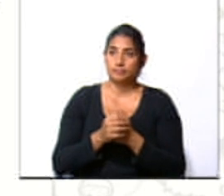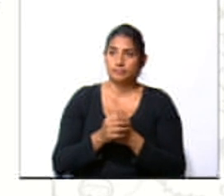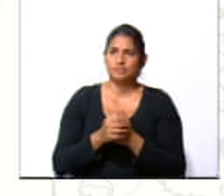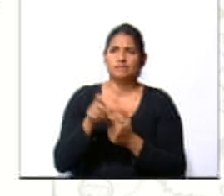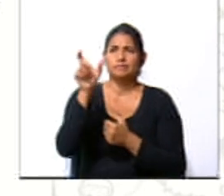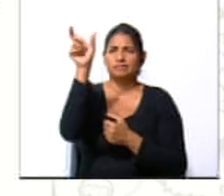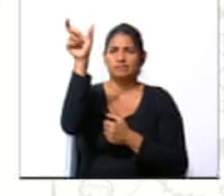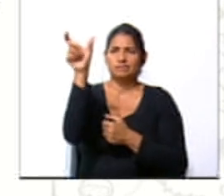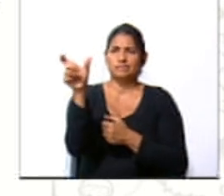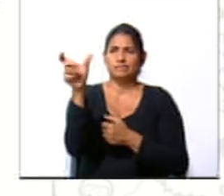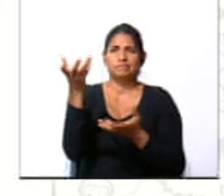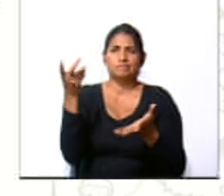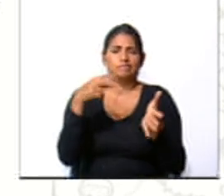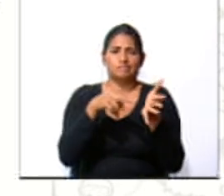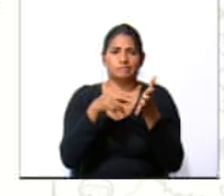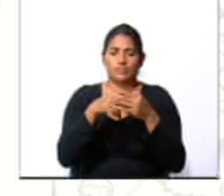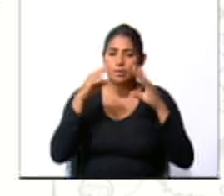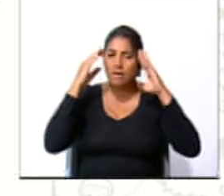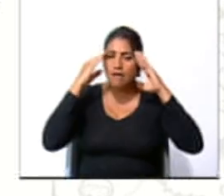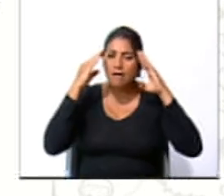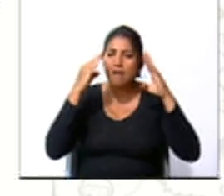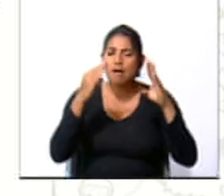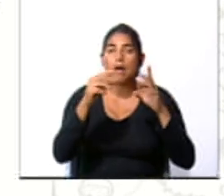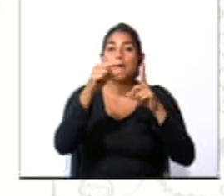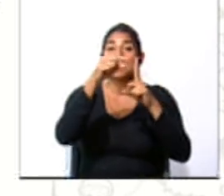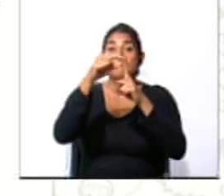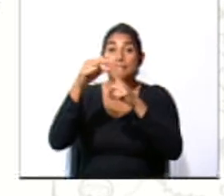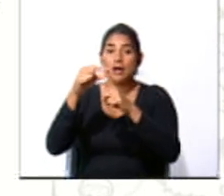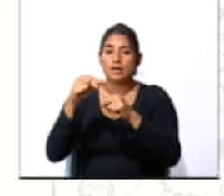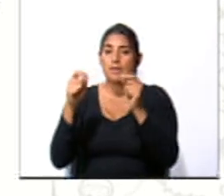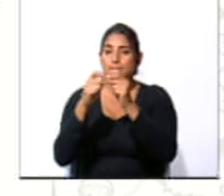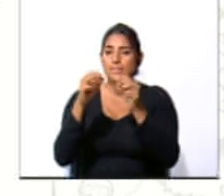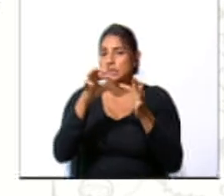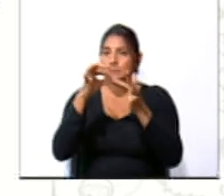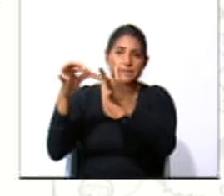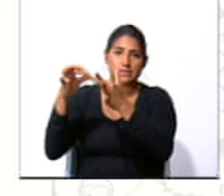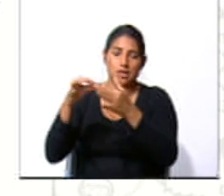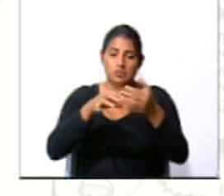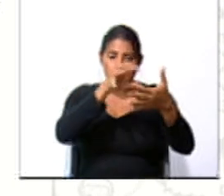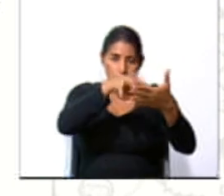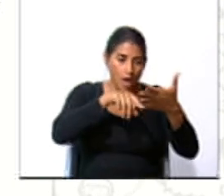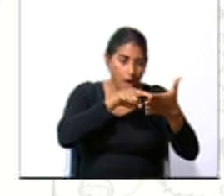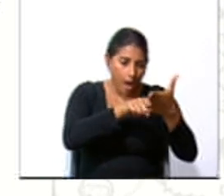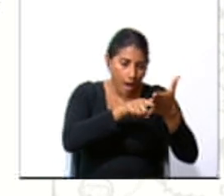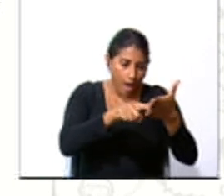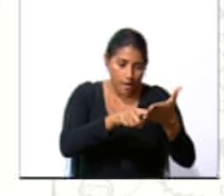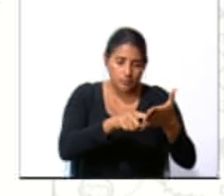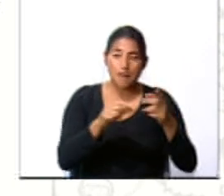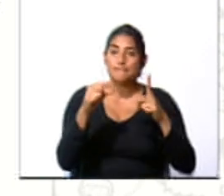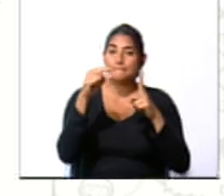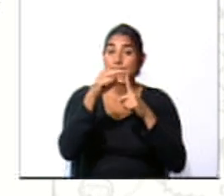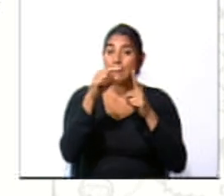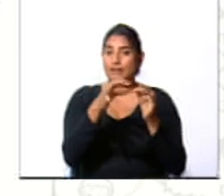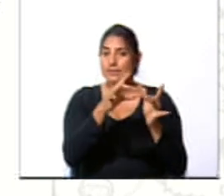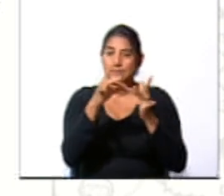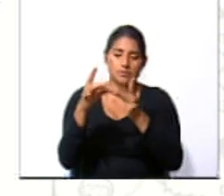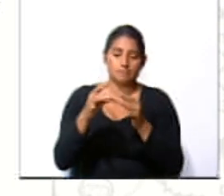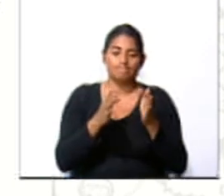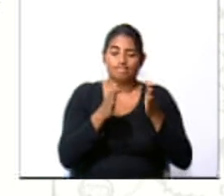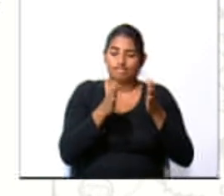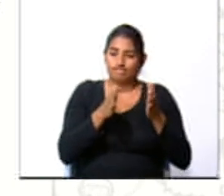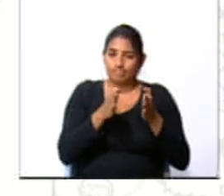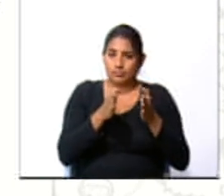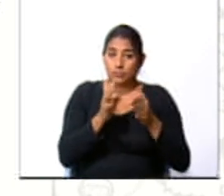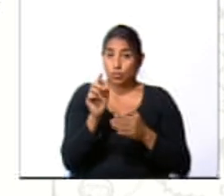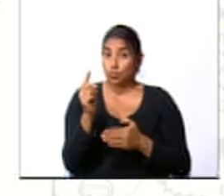Los conceptos hacen referencia a las palabras claves que encontramos en un texto y aquí es muy importante detenernos,